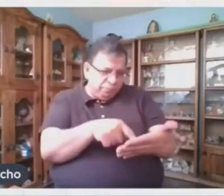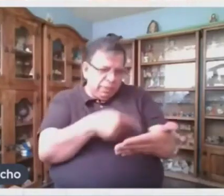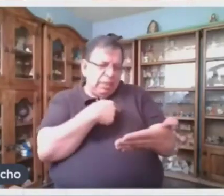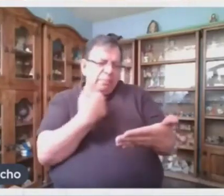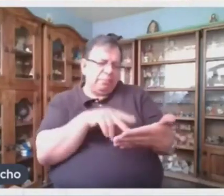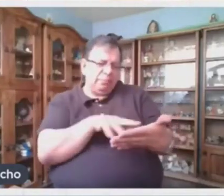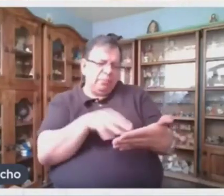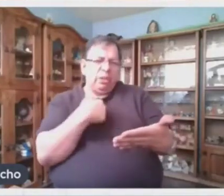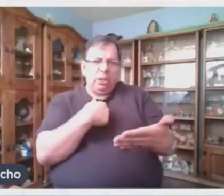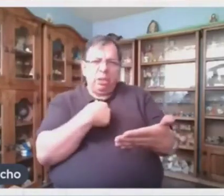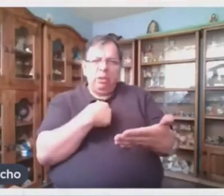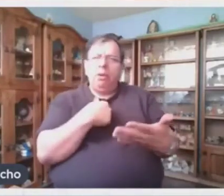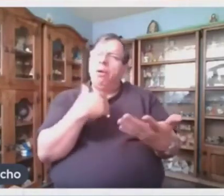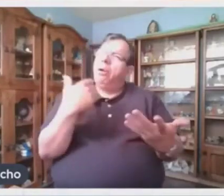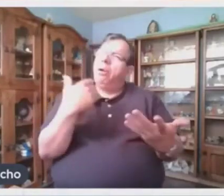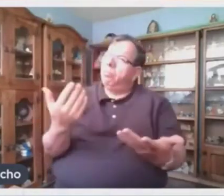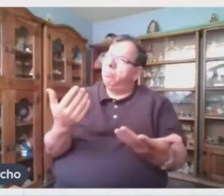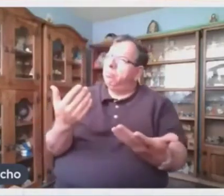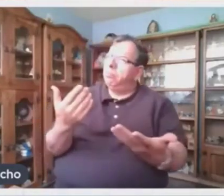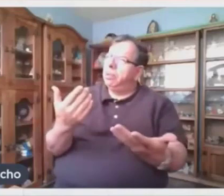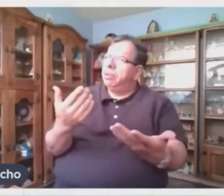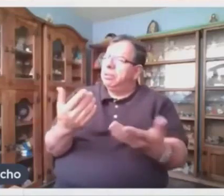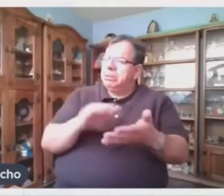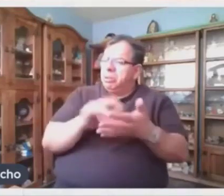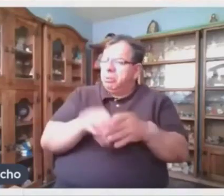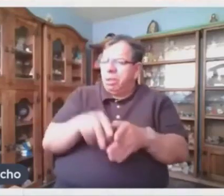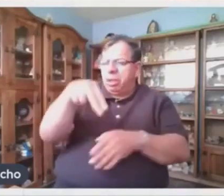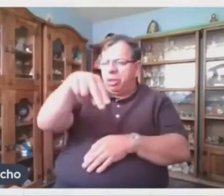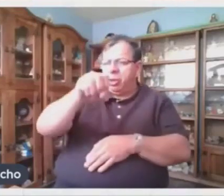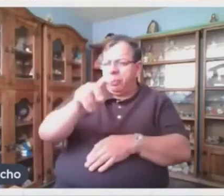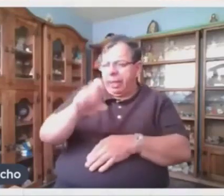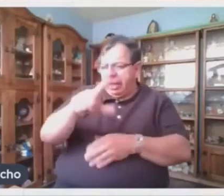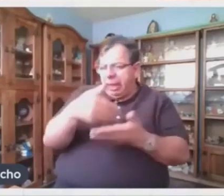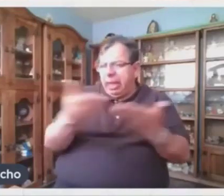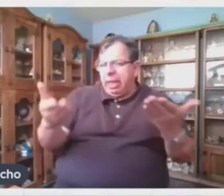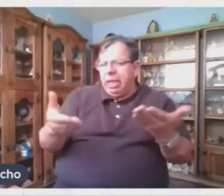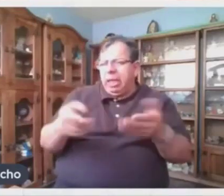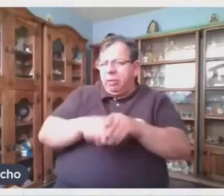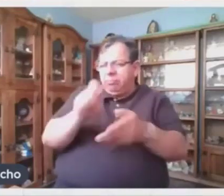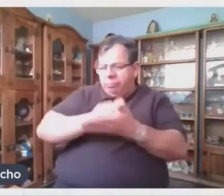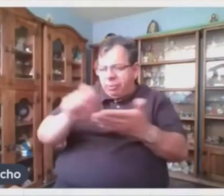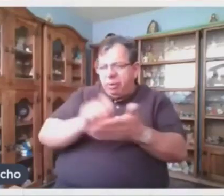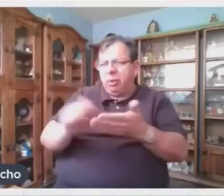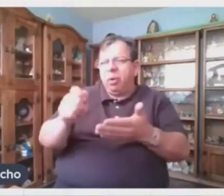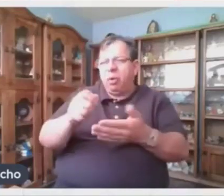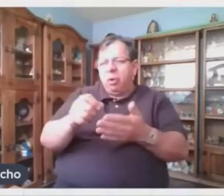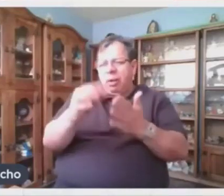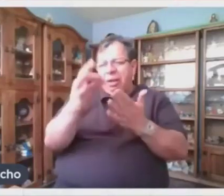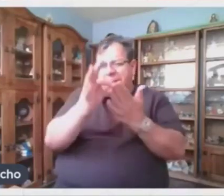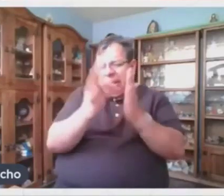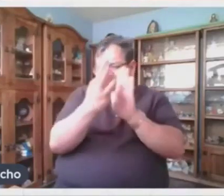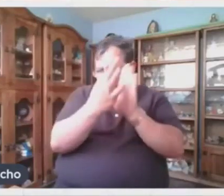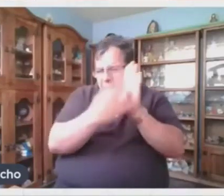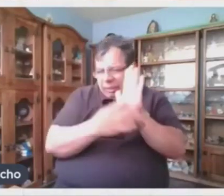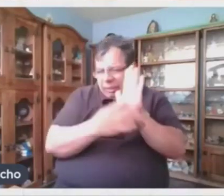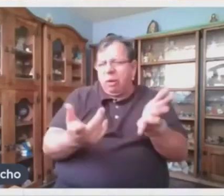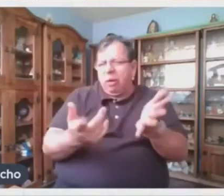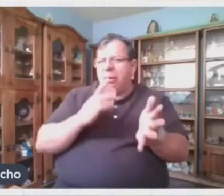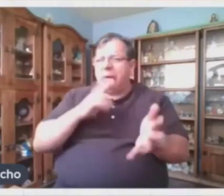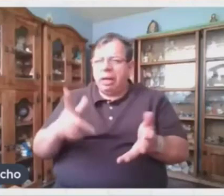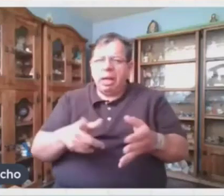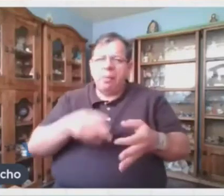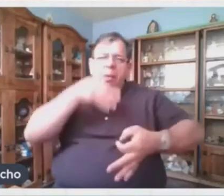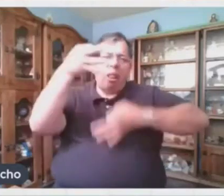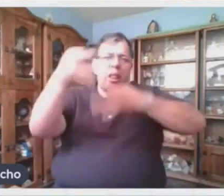Entonces, ¿un texto puede ser desde una novela, un ensayo, un mando de instrucciones, un reclamo, un discurso, o hasta los